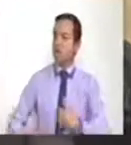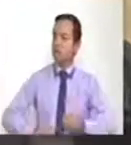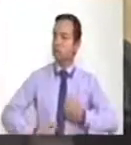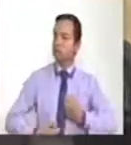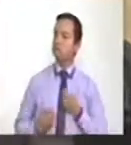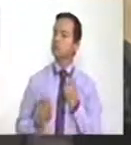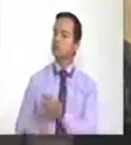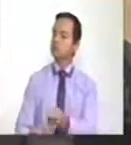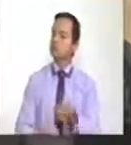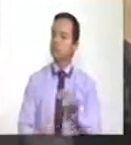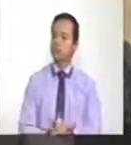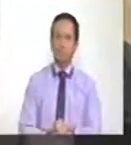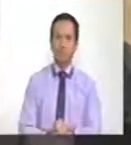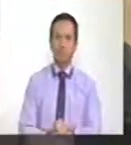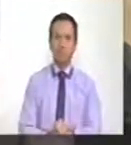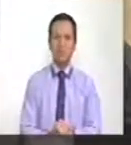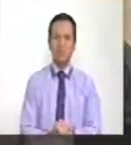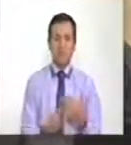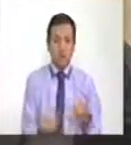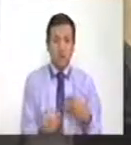burla al proceso,